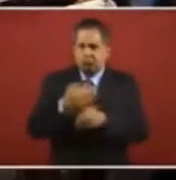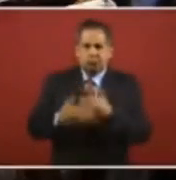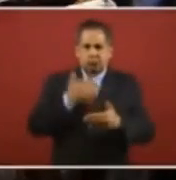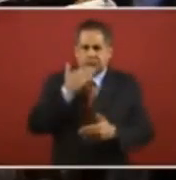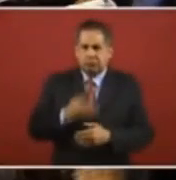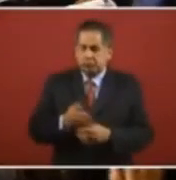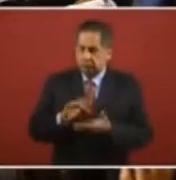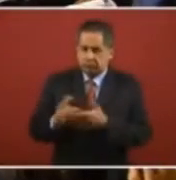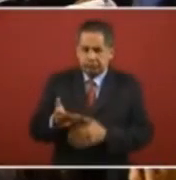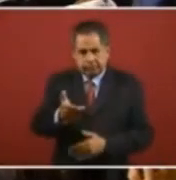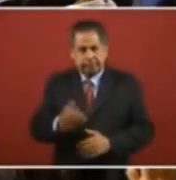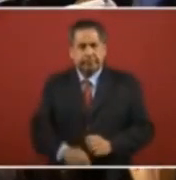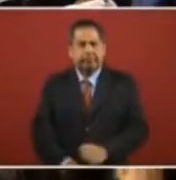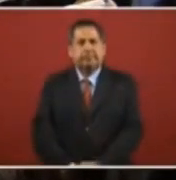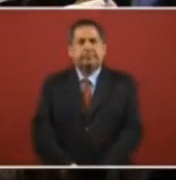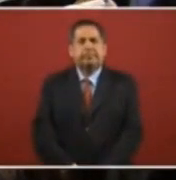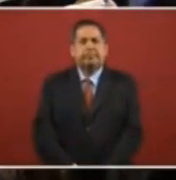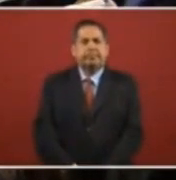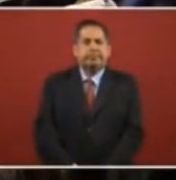ti.